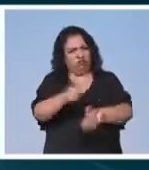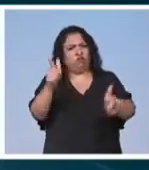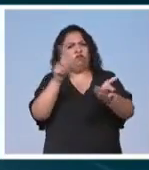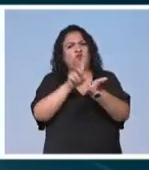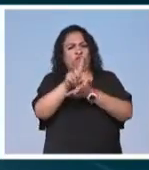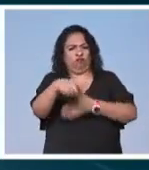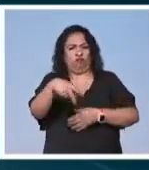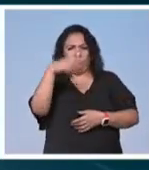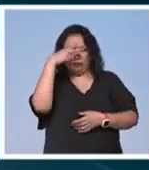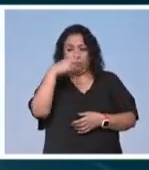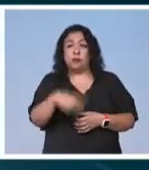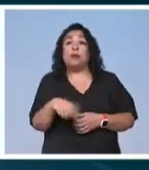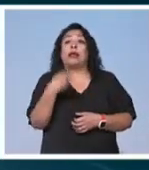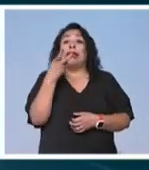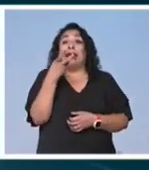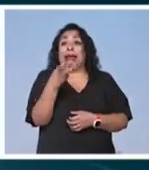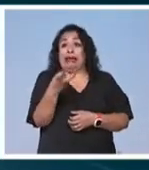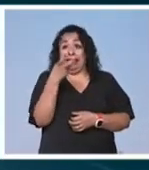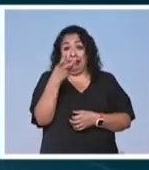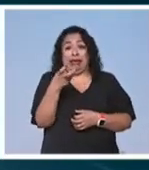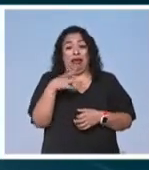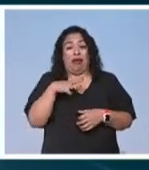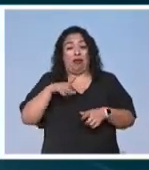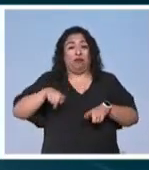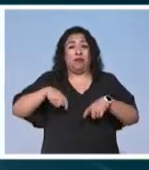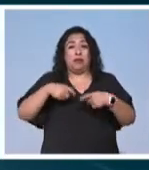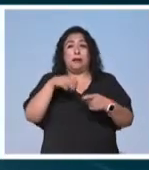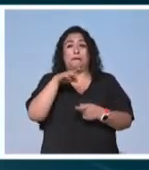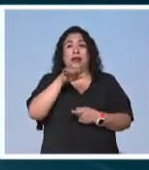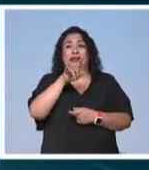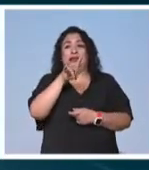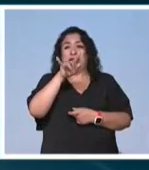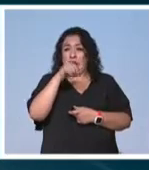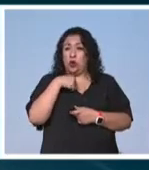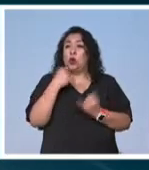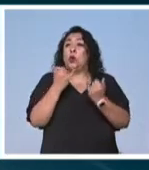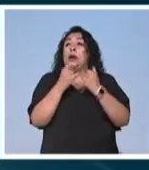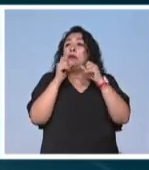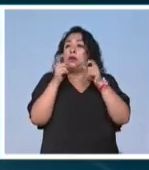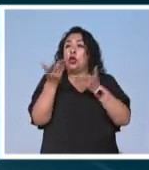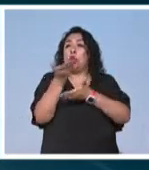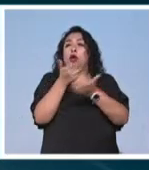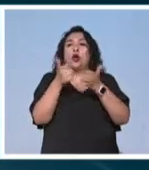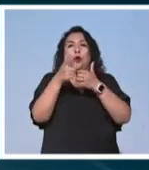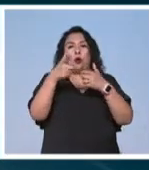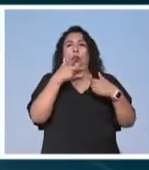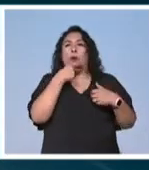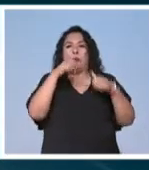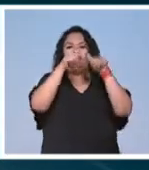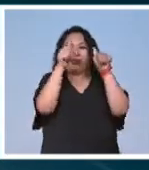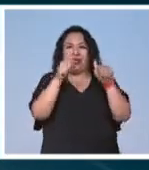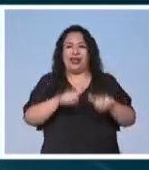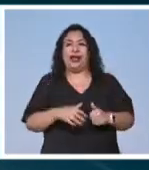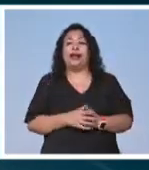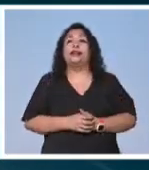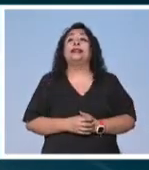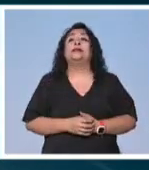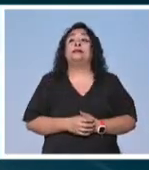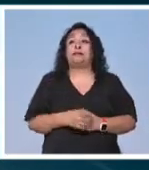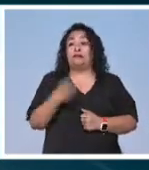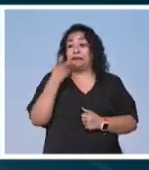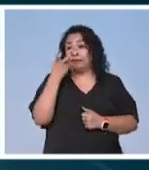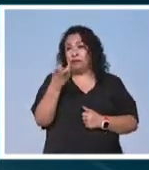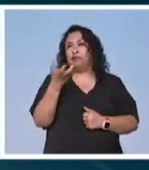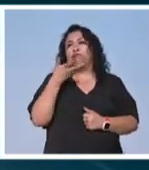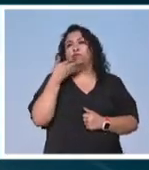derechos en México, a partir de sus raíces mazatecas que también comparte con el artista. En ese sentido,